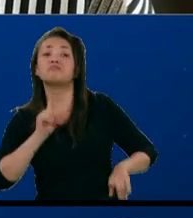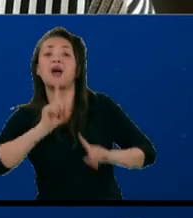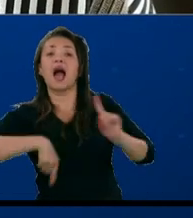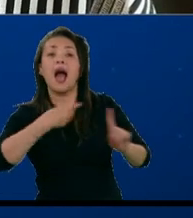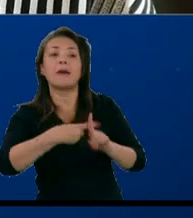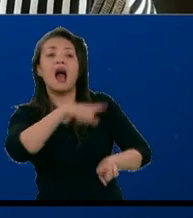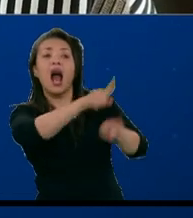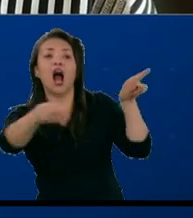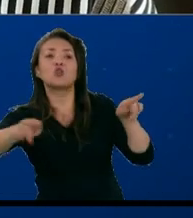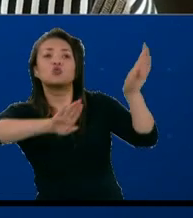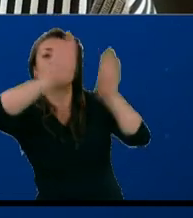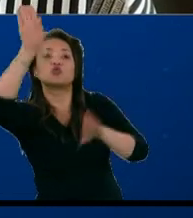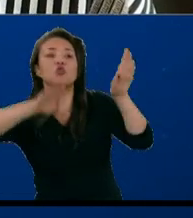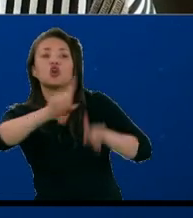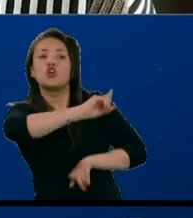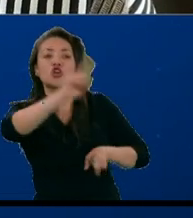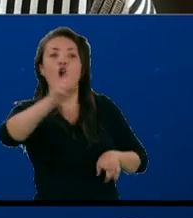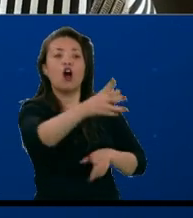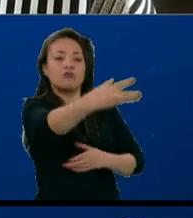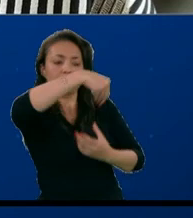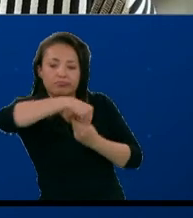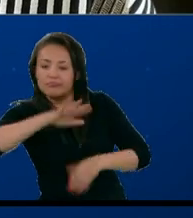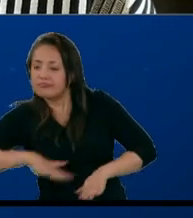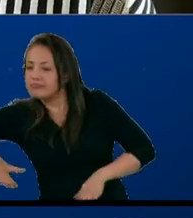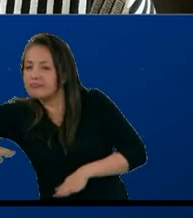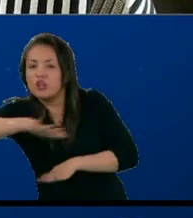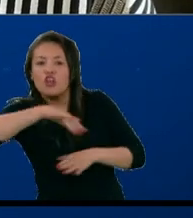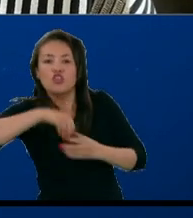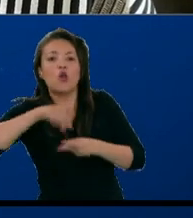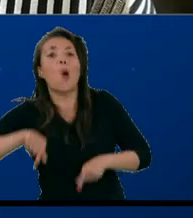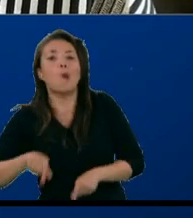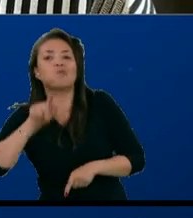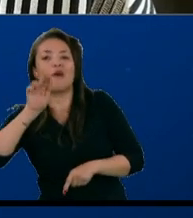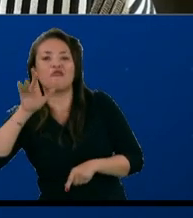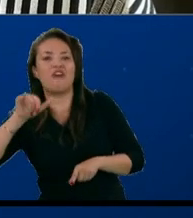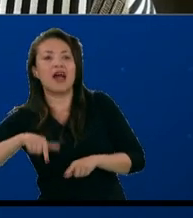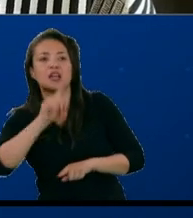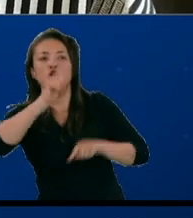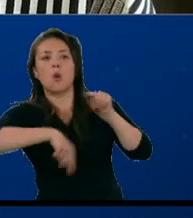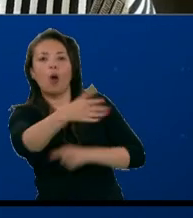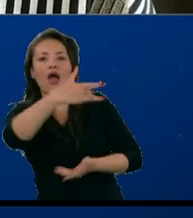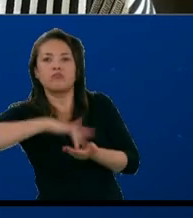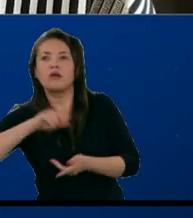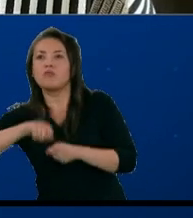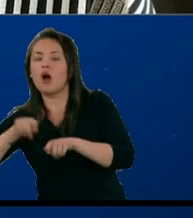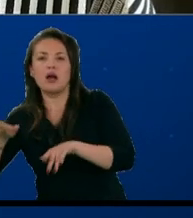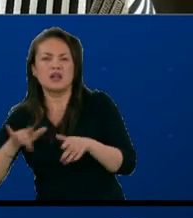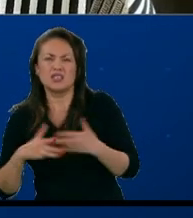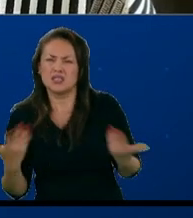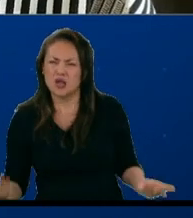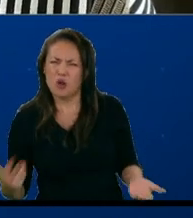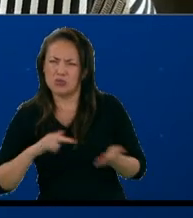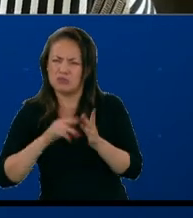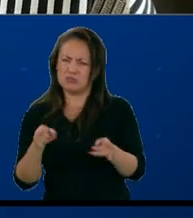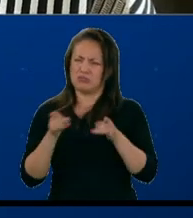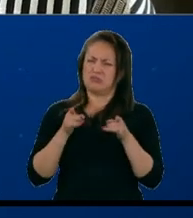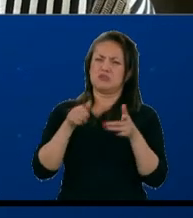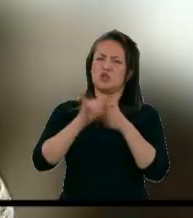algunas regiones a no ingresar a zonas donde ellos están, donde hacen presencia. ¿Cómo entendemos esto para la democracia del país?